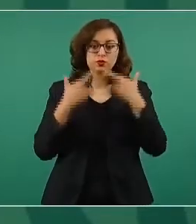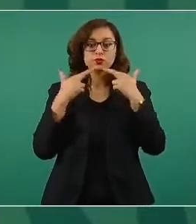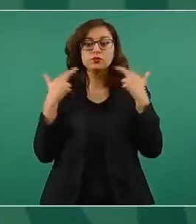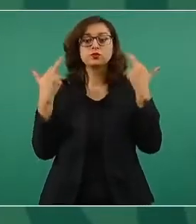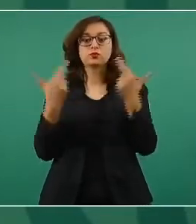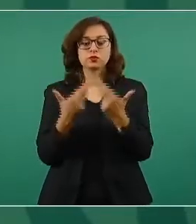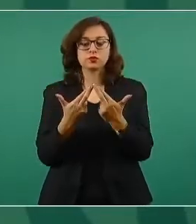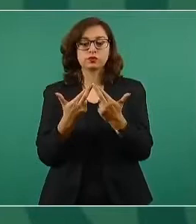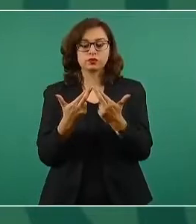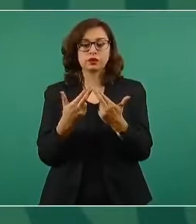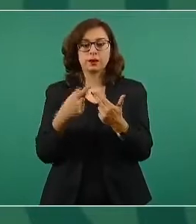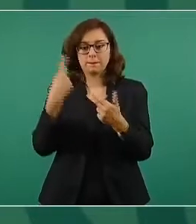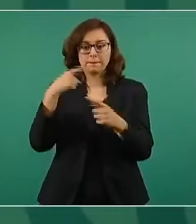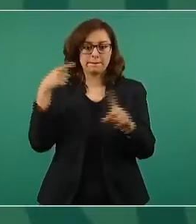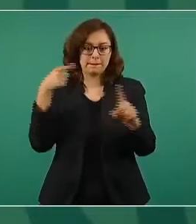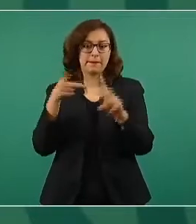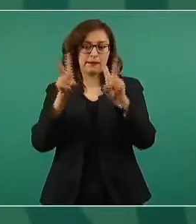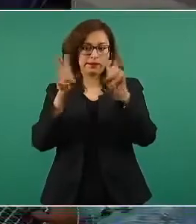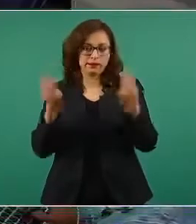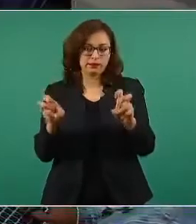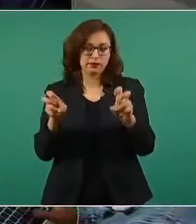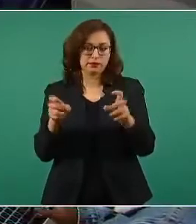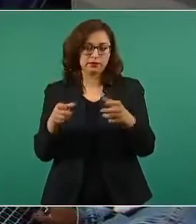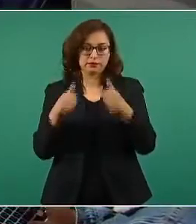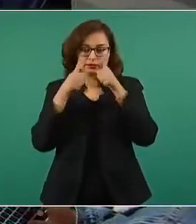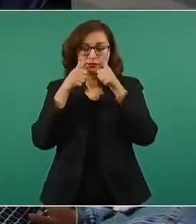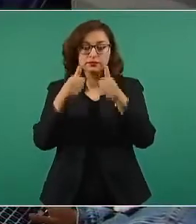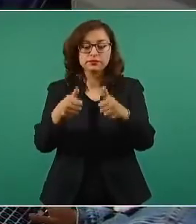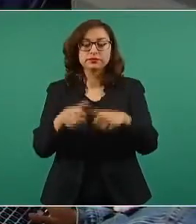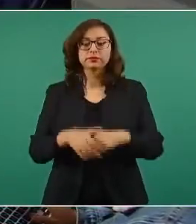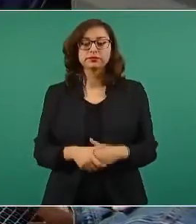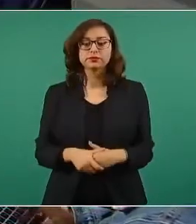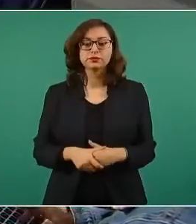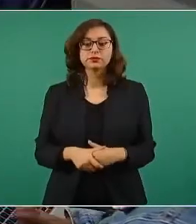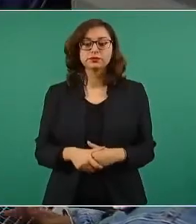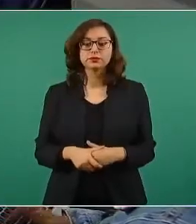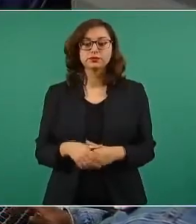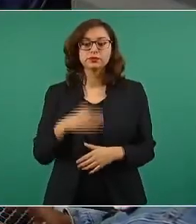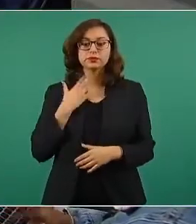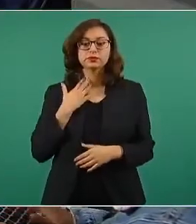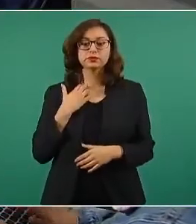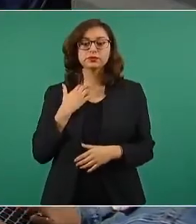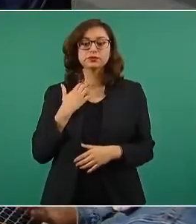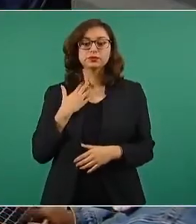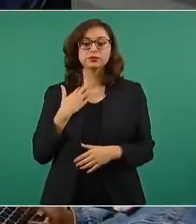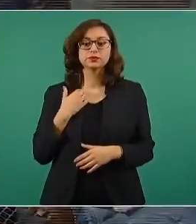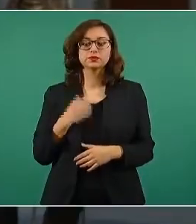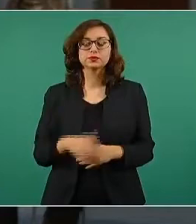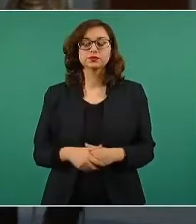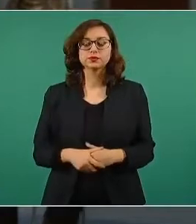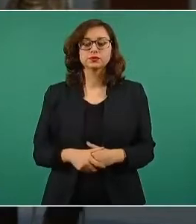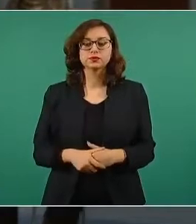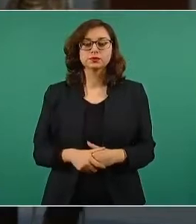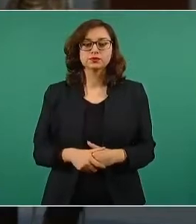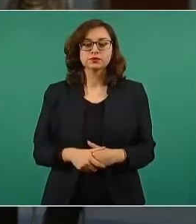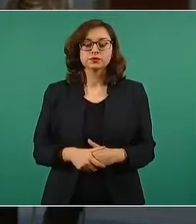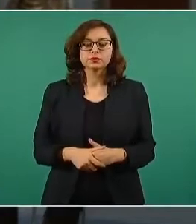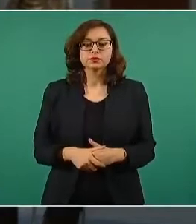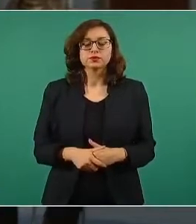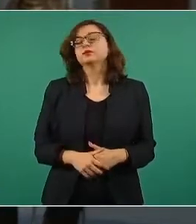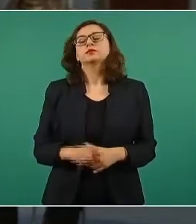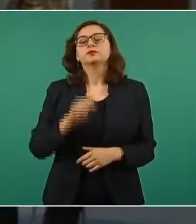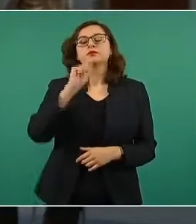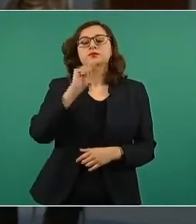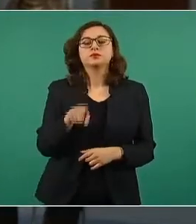resolver sobre este caso. Sí, lo mismo, de las andanzas de Abengoa,